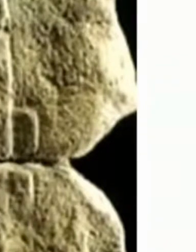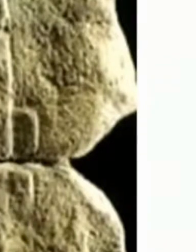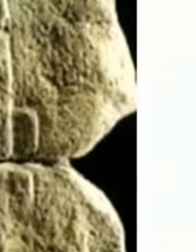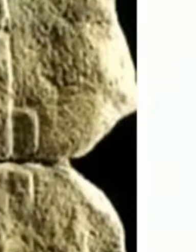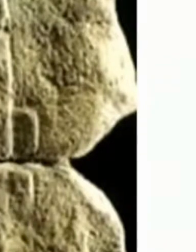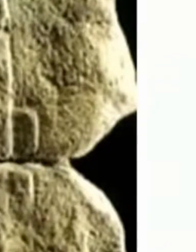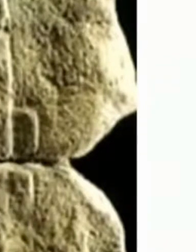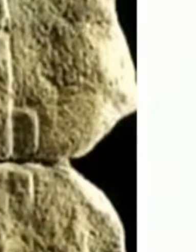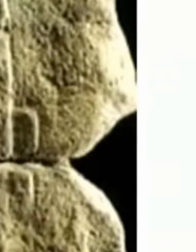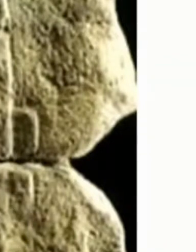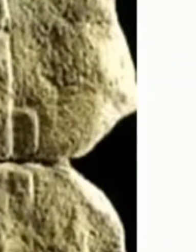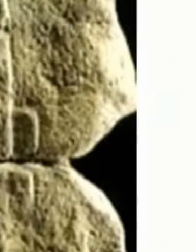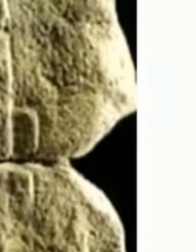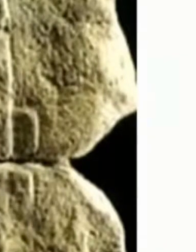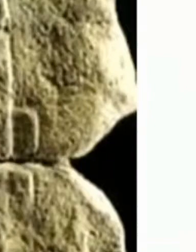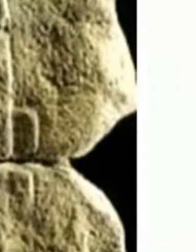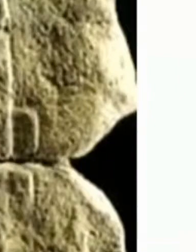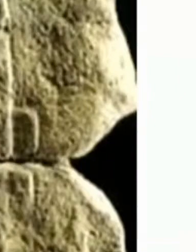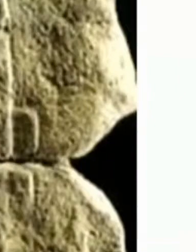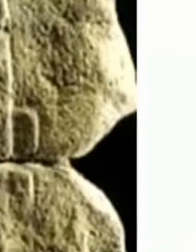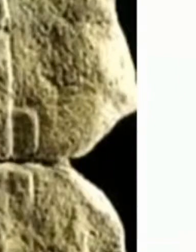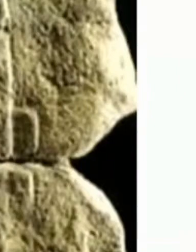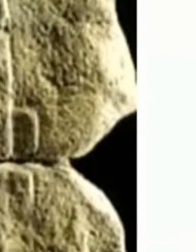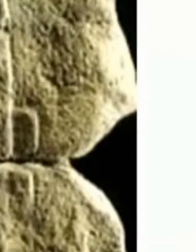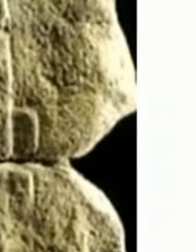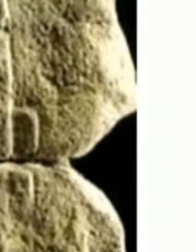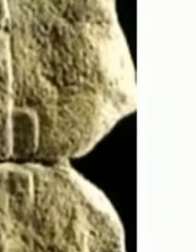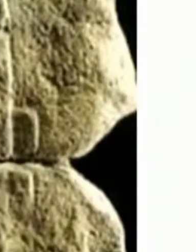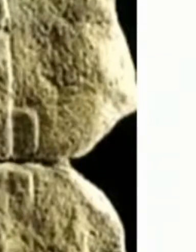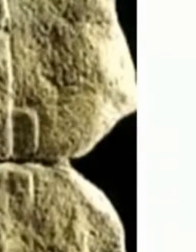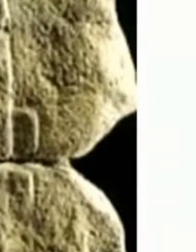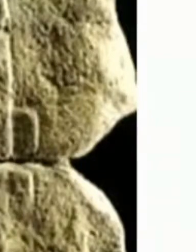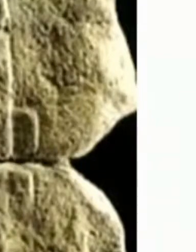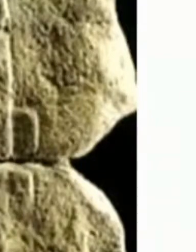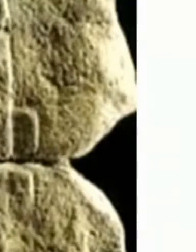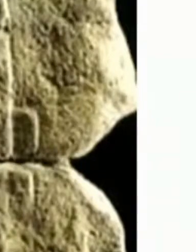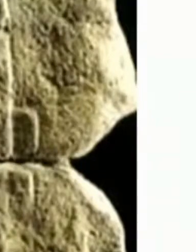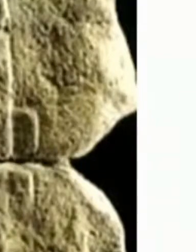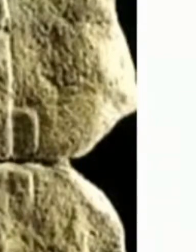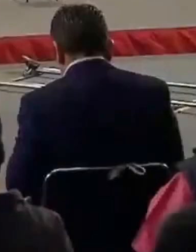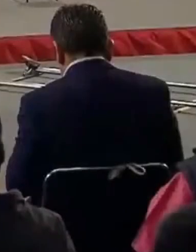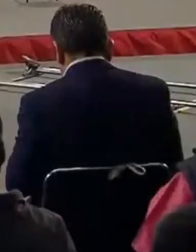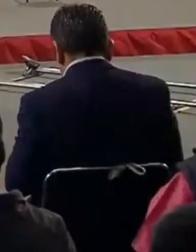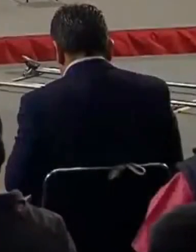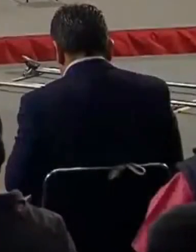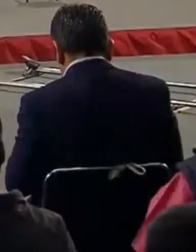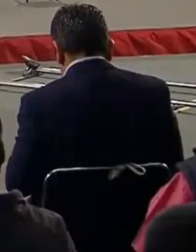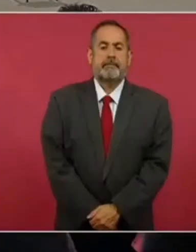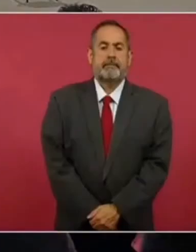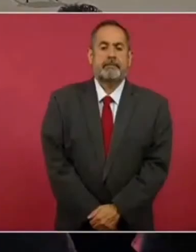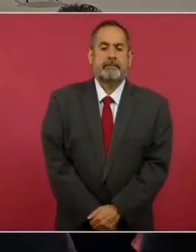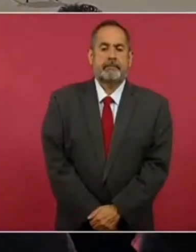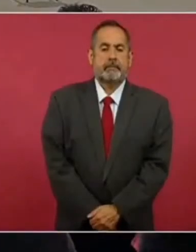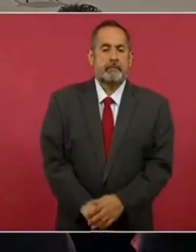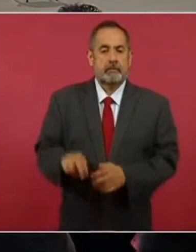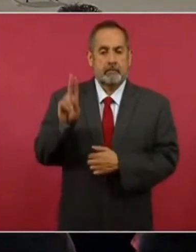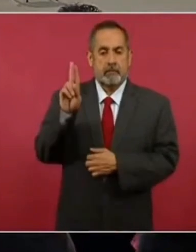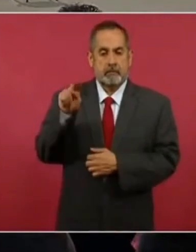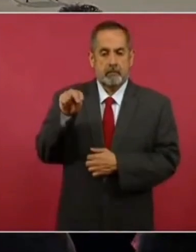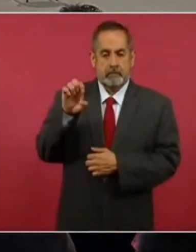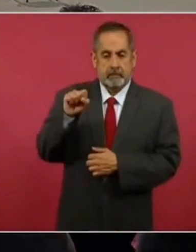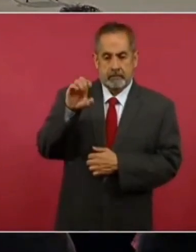tratados internacionales. La UNESCO ha suscrito y ha emitido un tratado